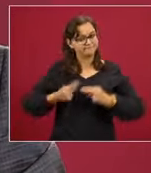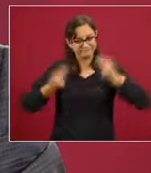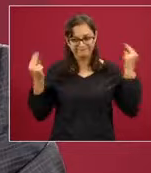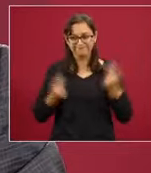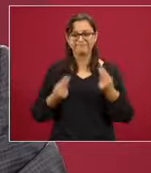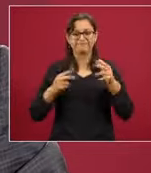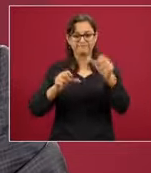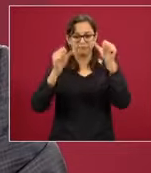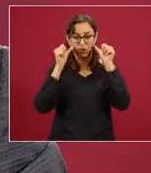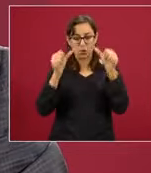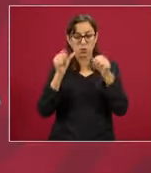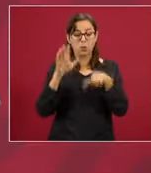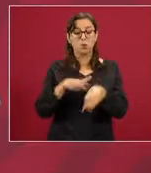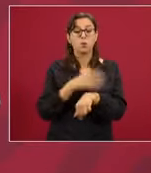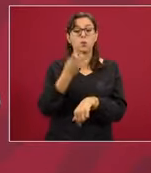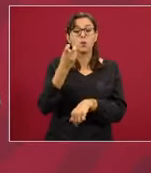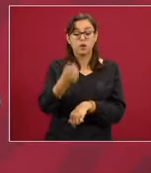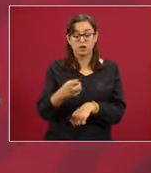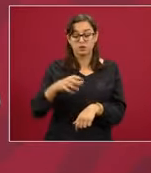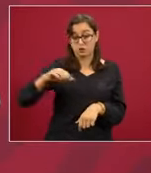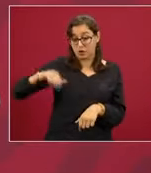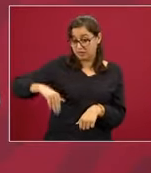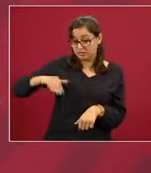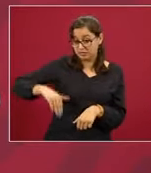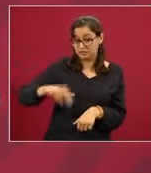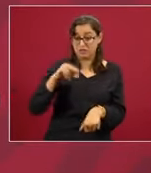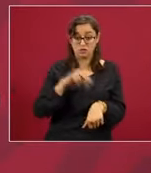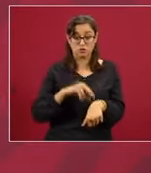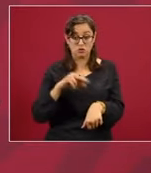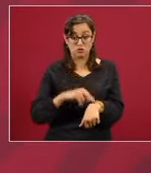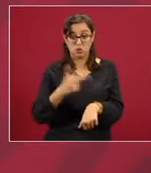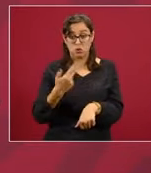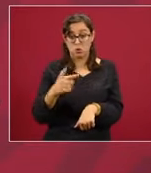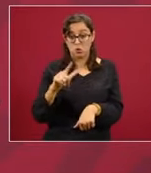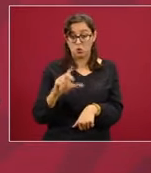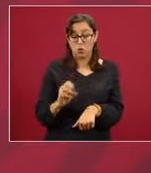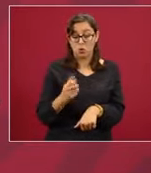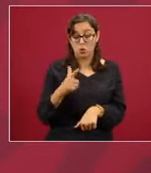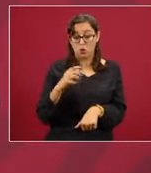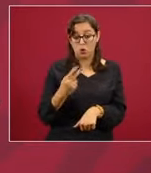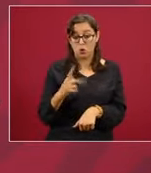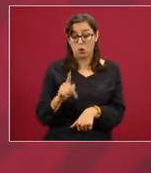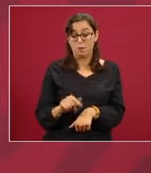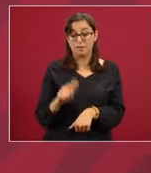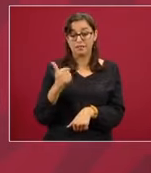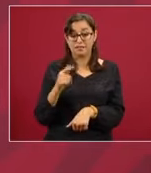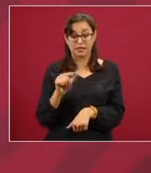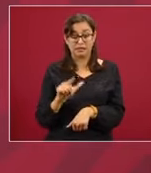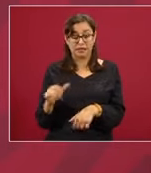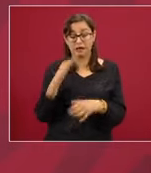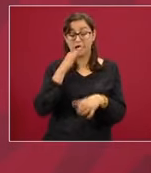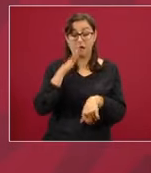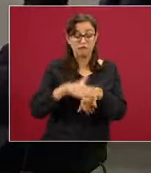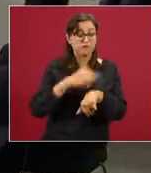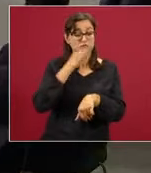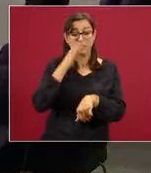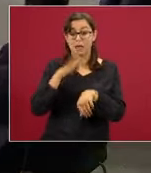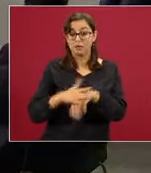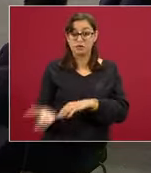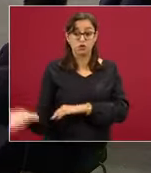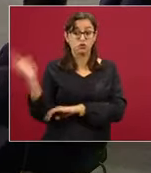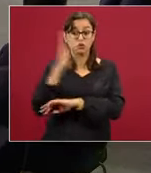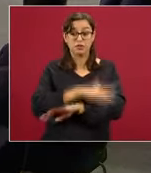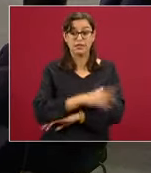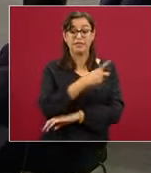eso el mensaje que el doctor Hugo López-Gatell hace mañana, tarde y noche, de llegar a tiempo. Y esto es prevención